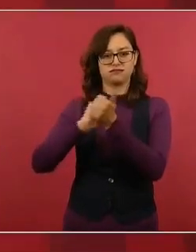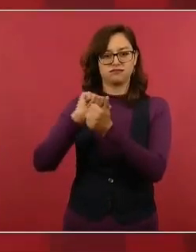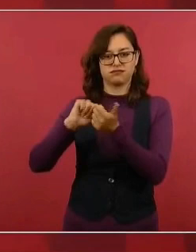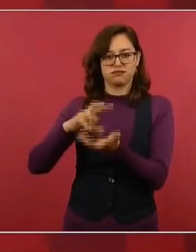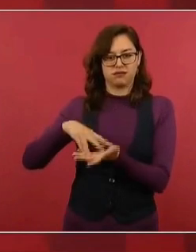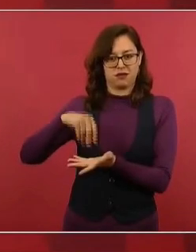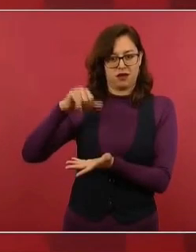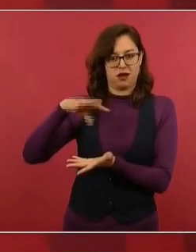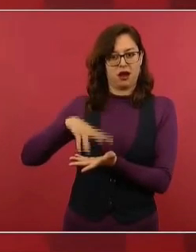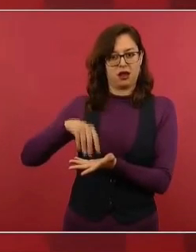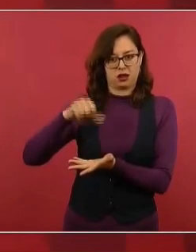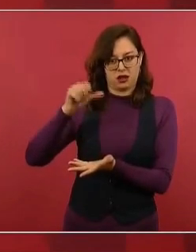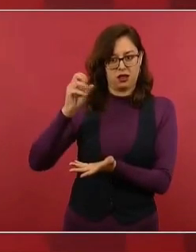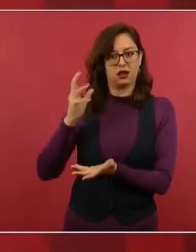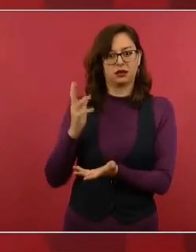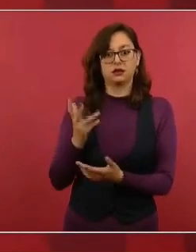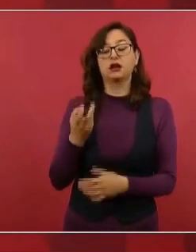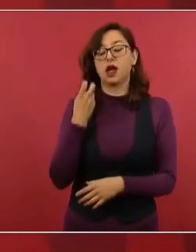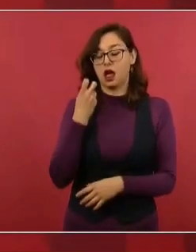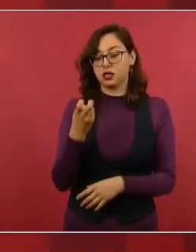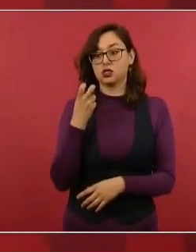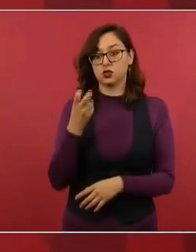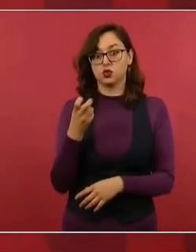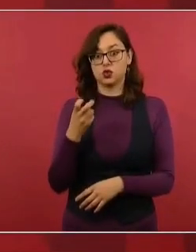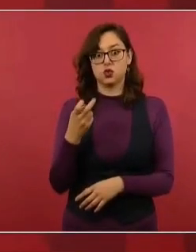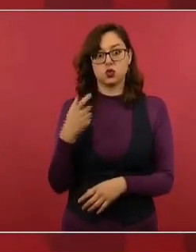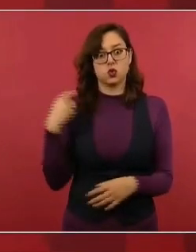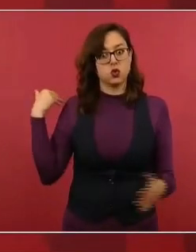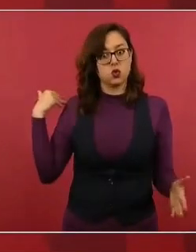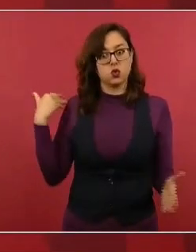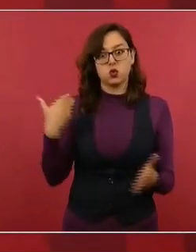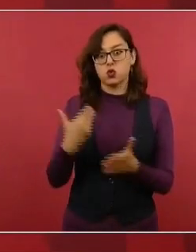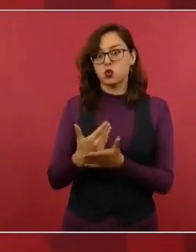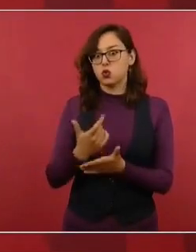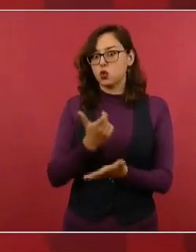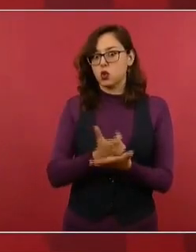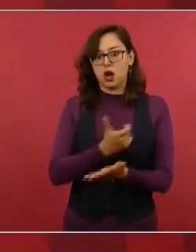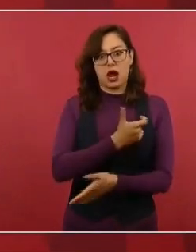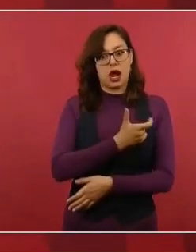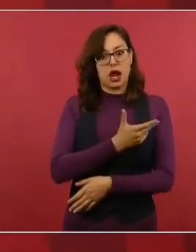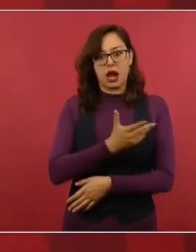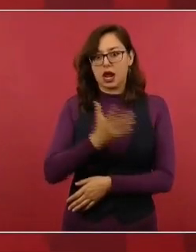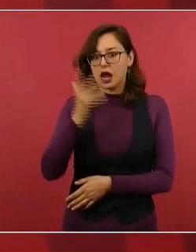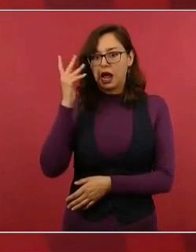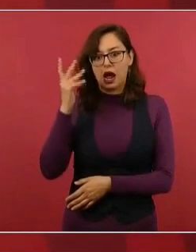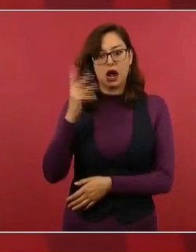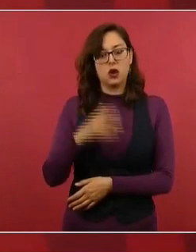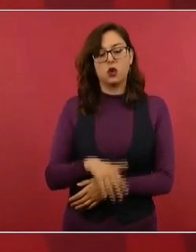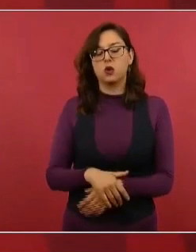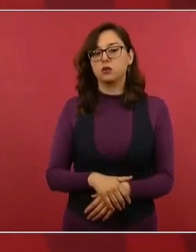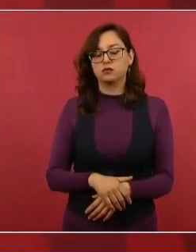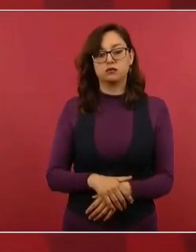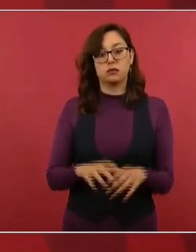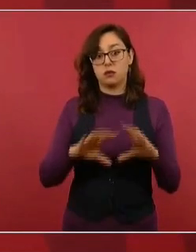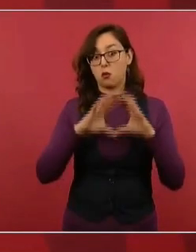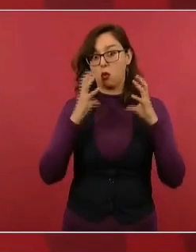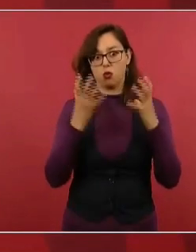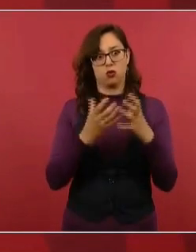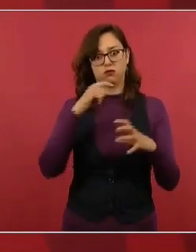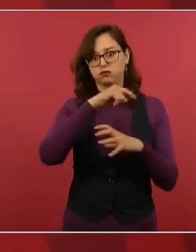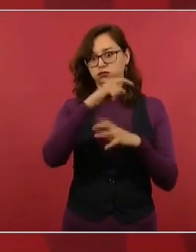los alimentos que más han aumentado de precio en el mundo,